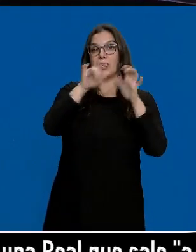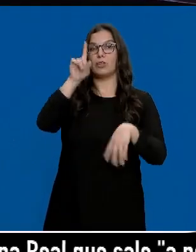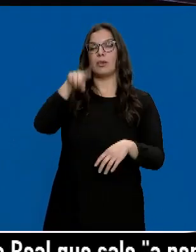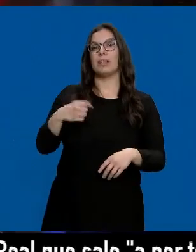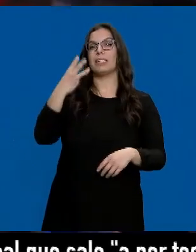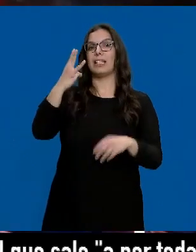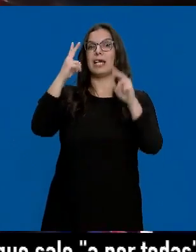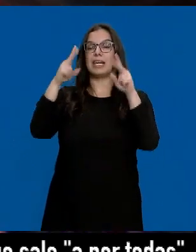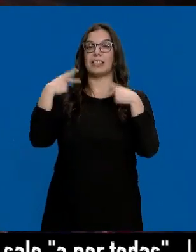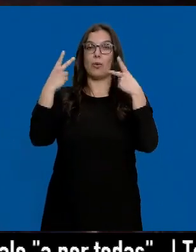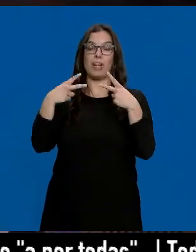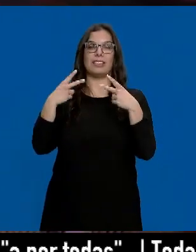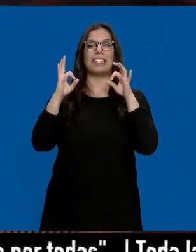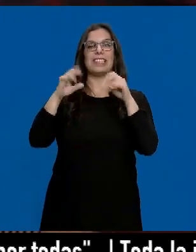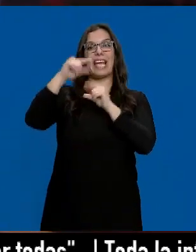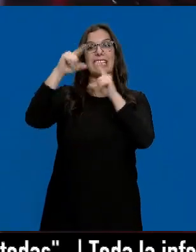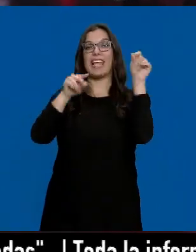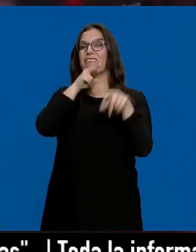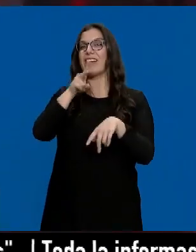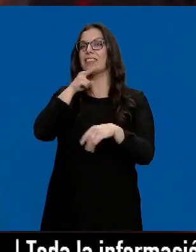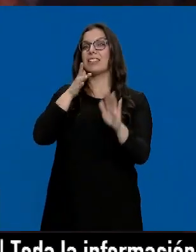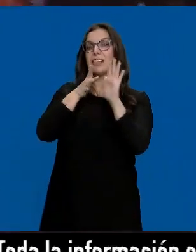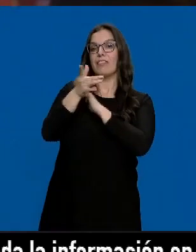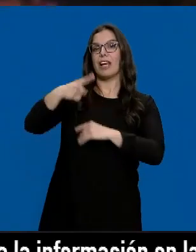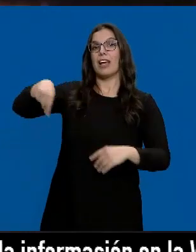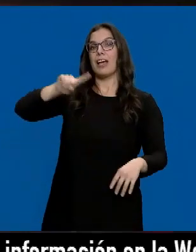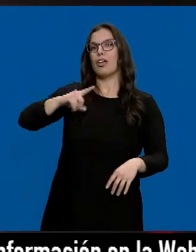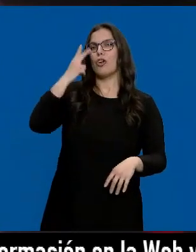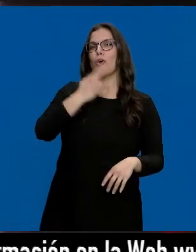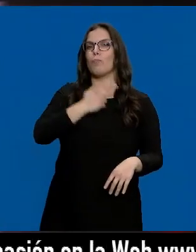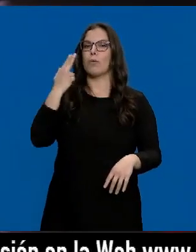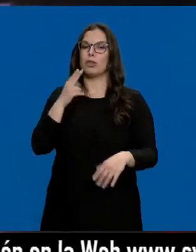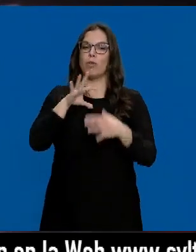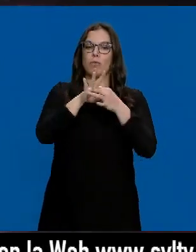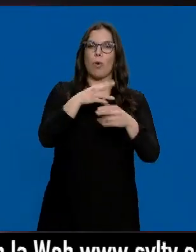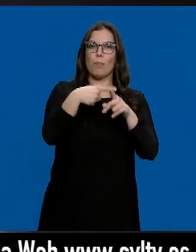restaurantes con estrella verde que destaca el compromiso con la gastronomía sostenible.